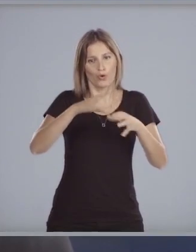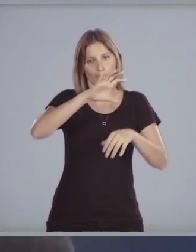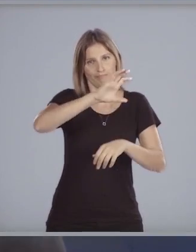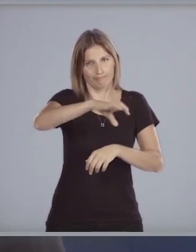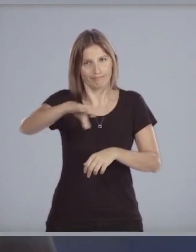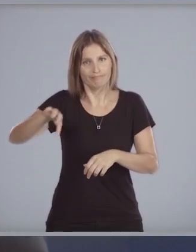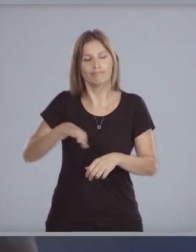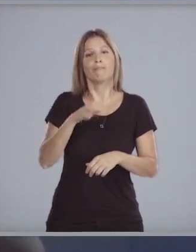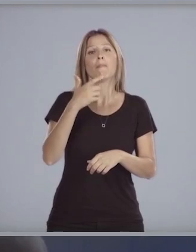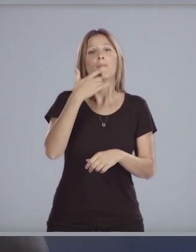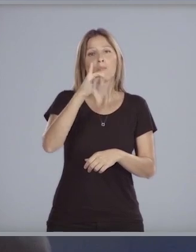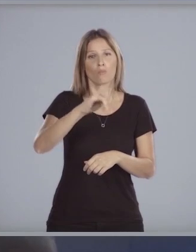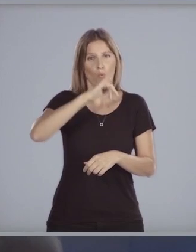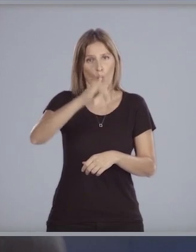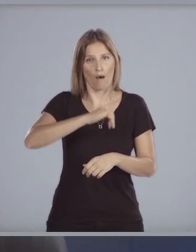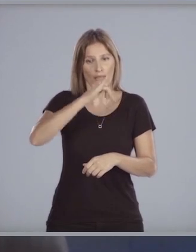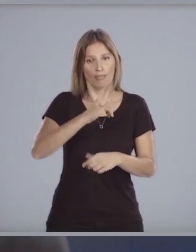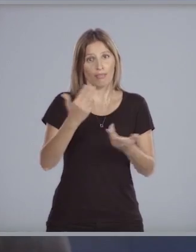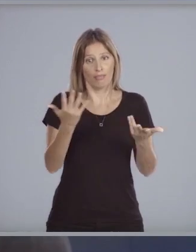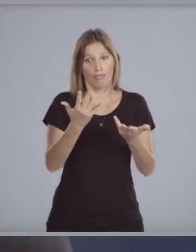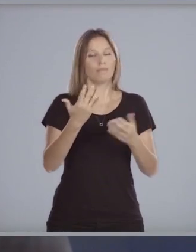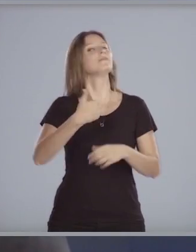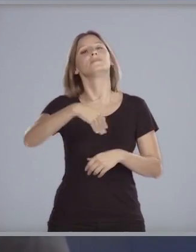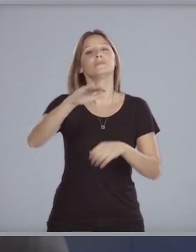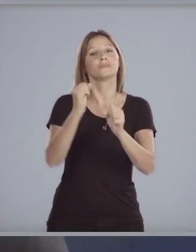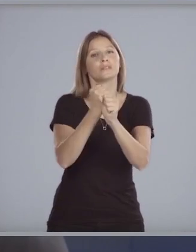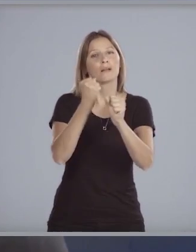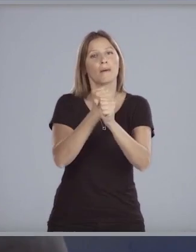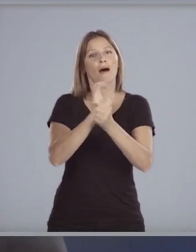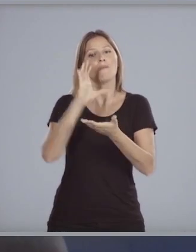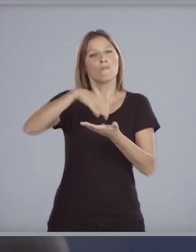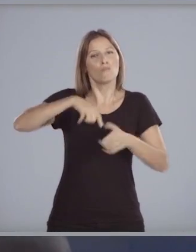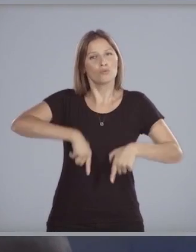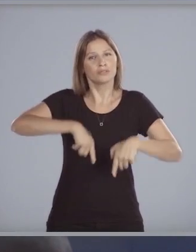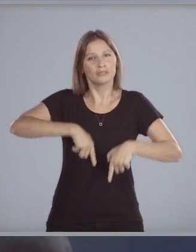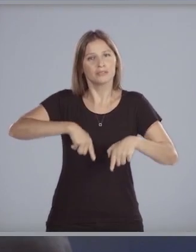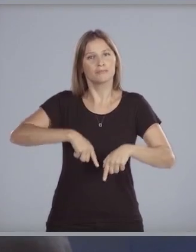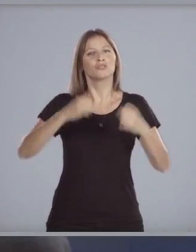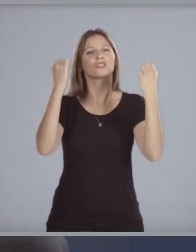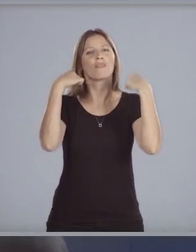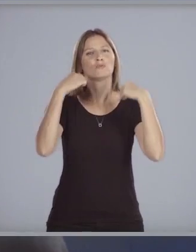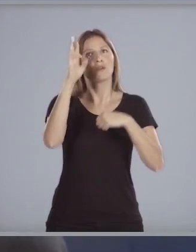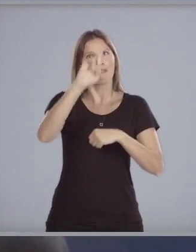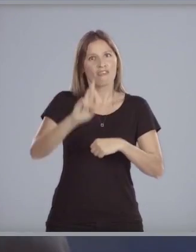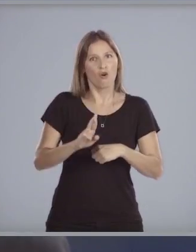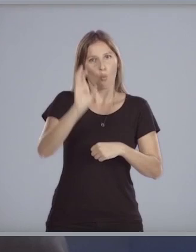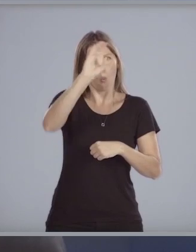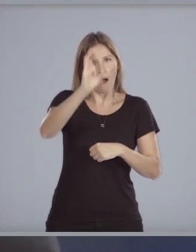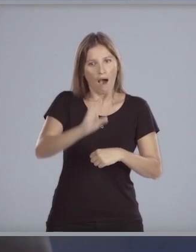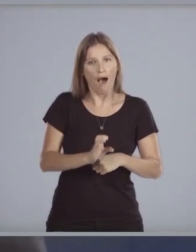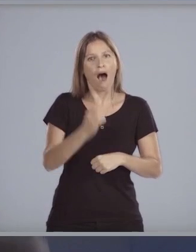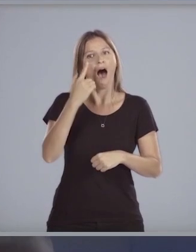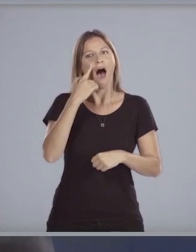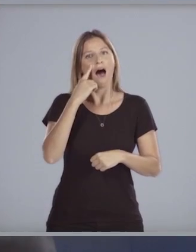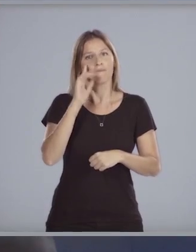Ejemplo de ello es la tarea que realizaremos con los municipios de la cuenca del río Santa Lucía a